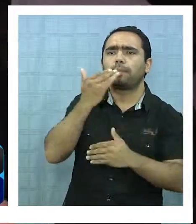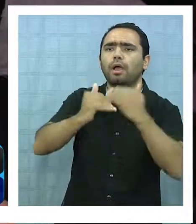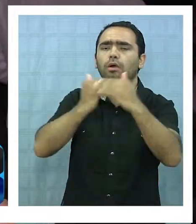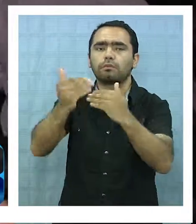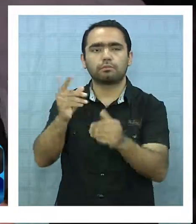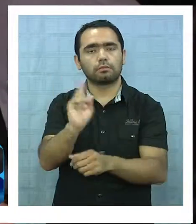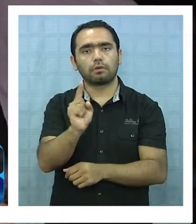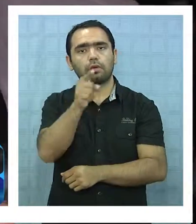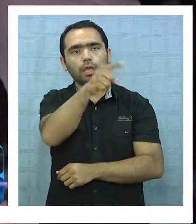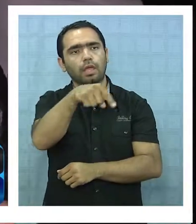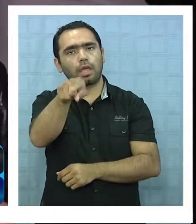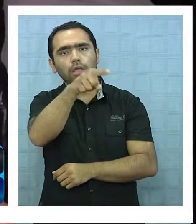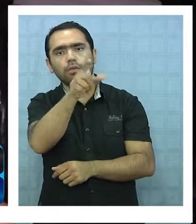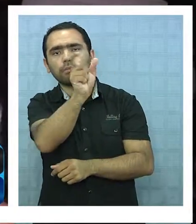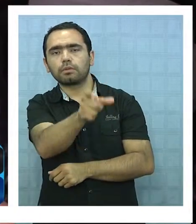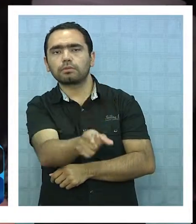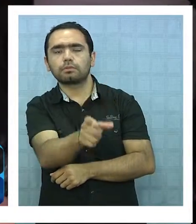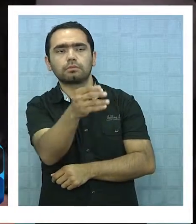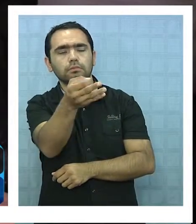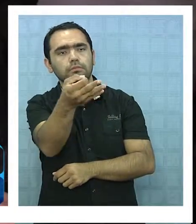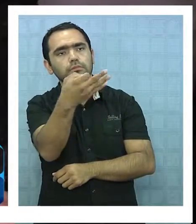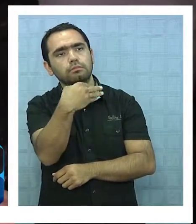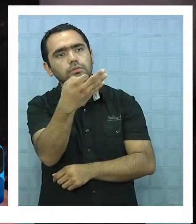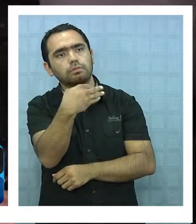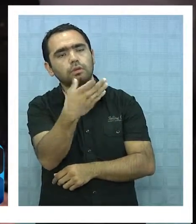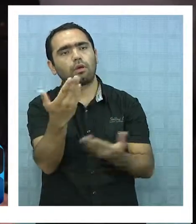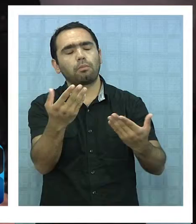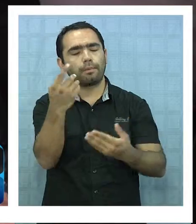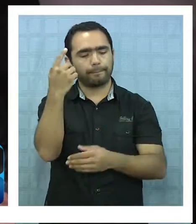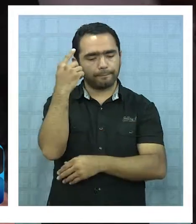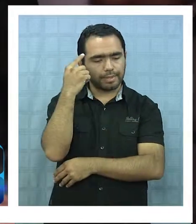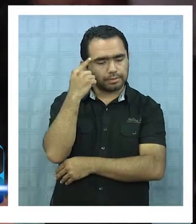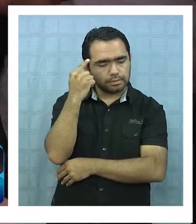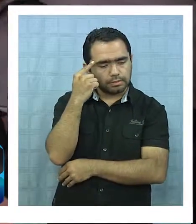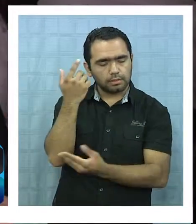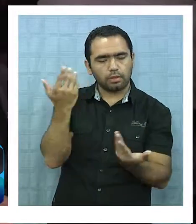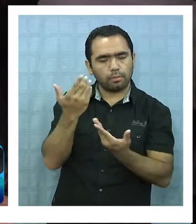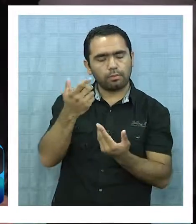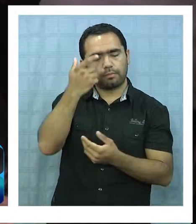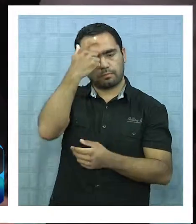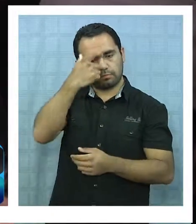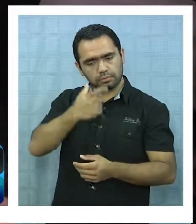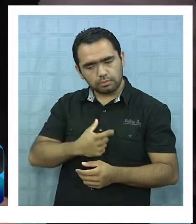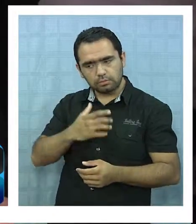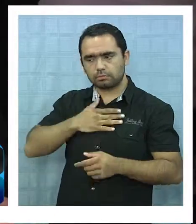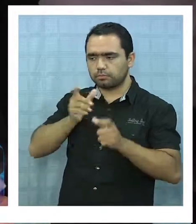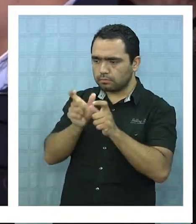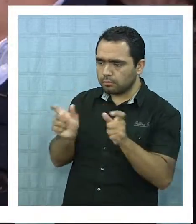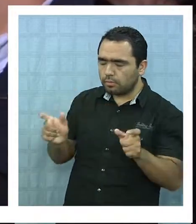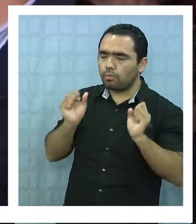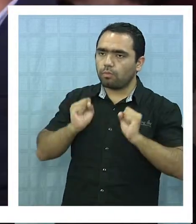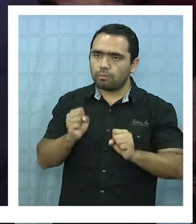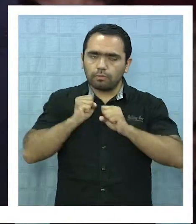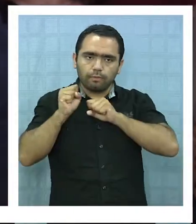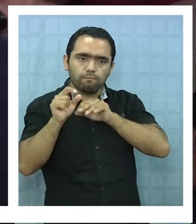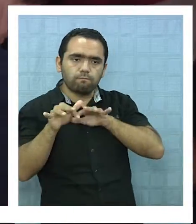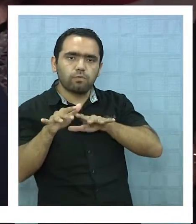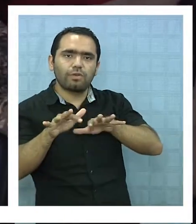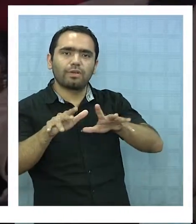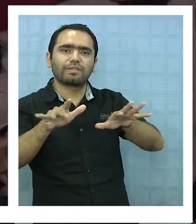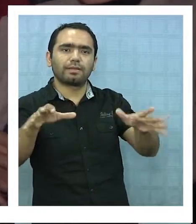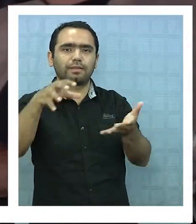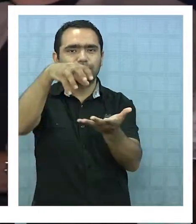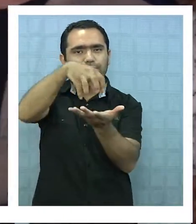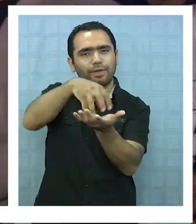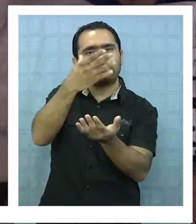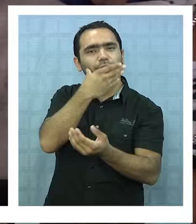pensar y a pensar cómo los artistas, cómo los creadores pueden incidir en hacer una mejor ciudad, en hacer